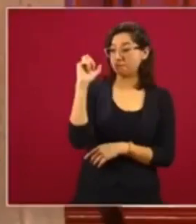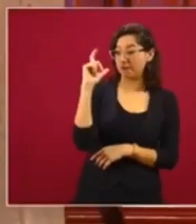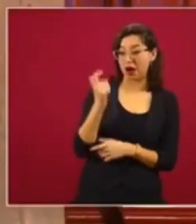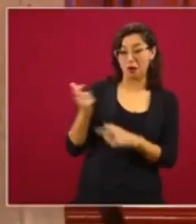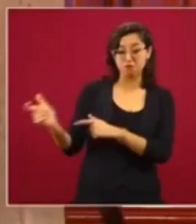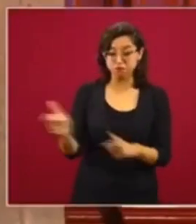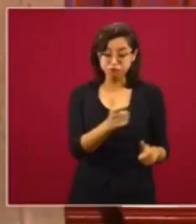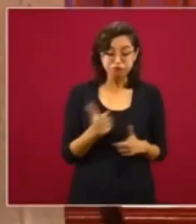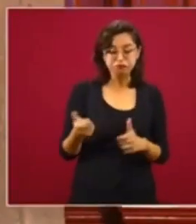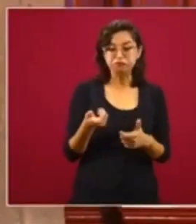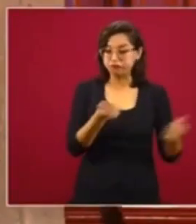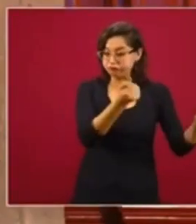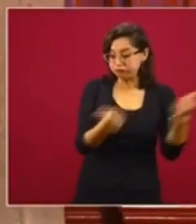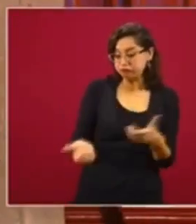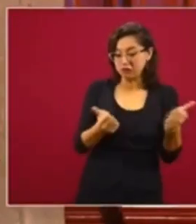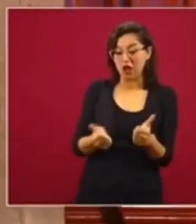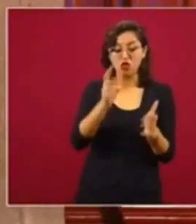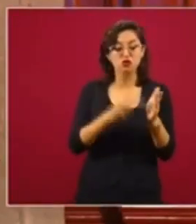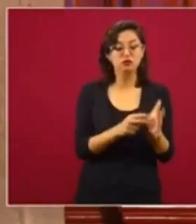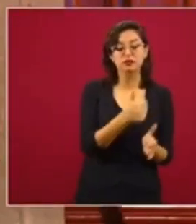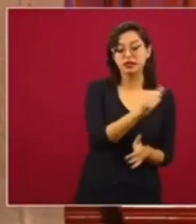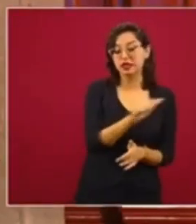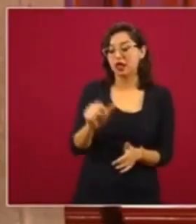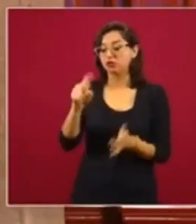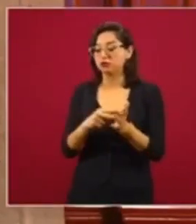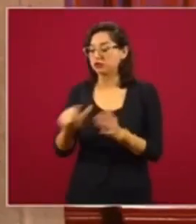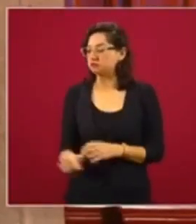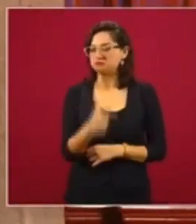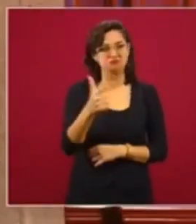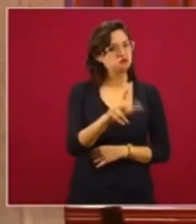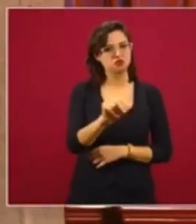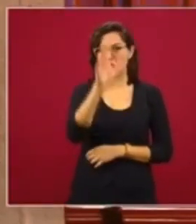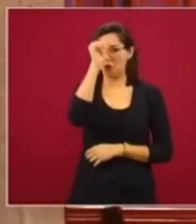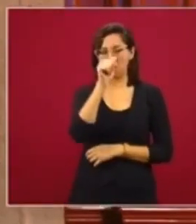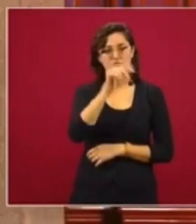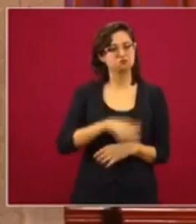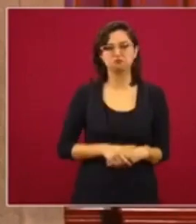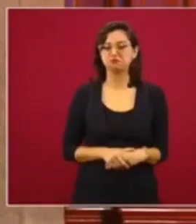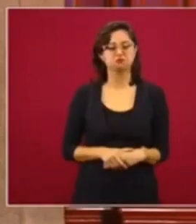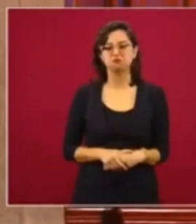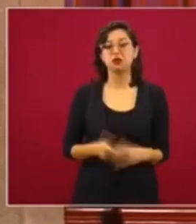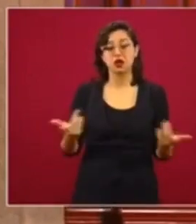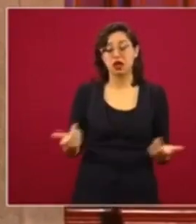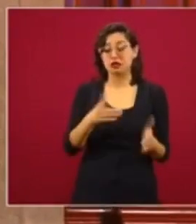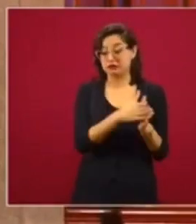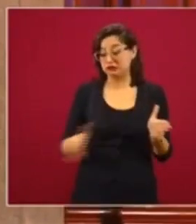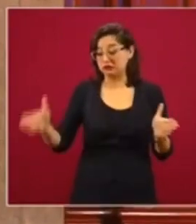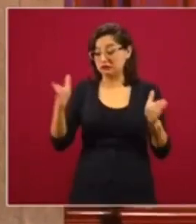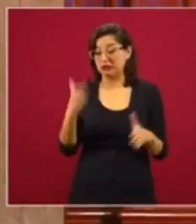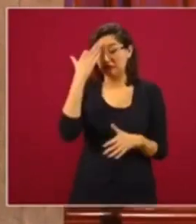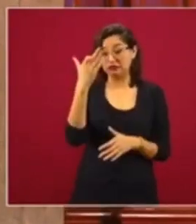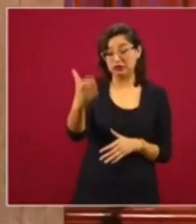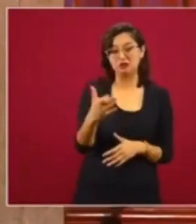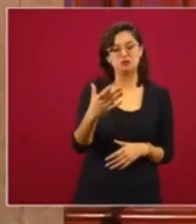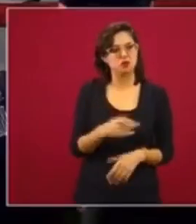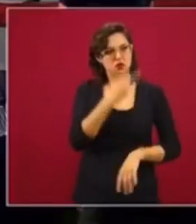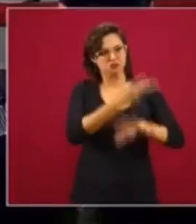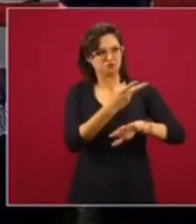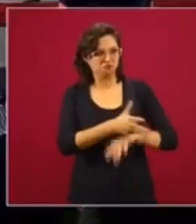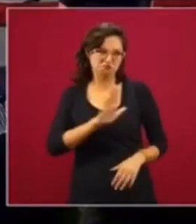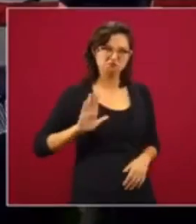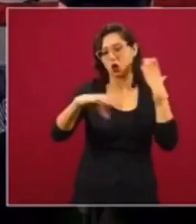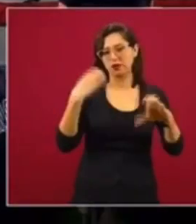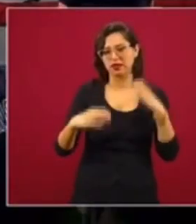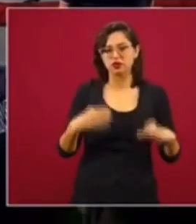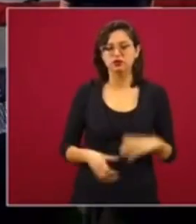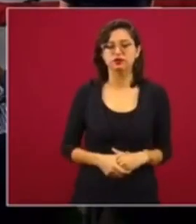país. Durante la administración 2006-2012, el gobierno mexicano exigió firmemente al gobierno de Estados Unidos detener el tráfico de armas que llegaban a